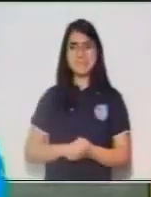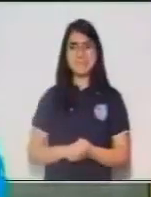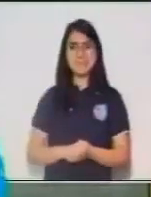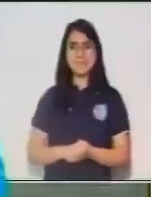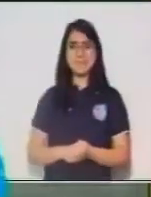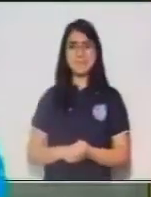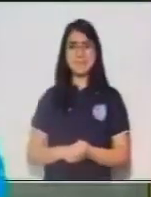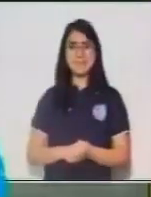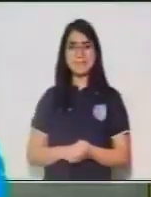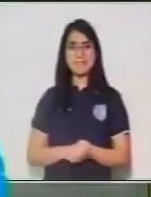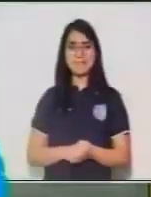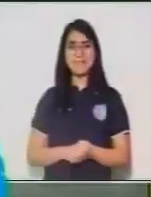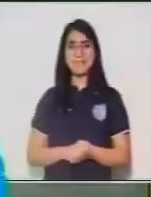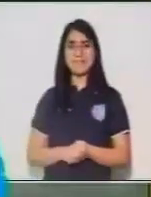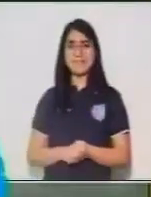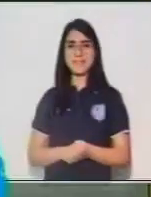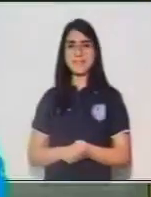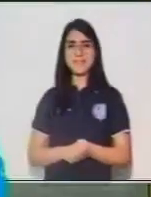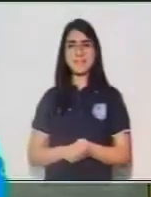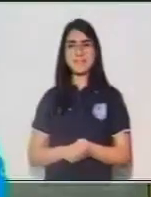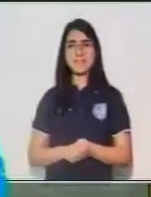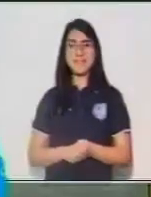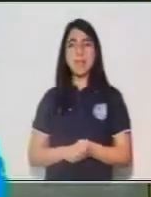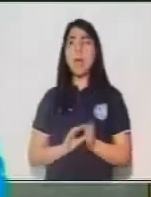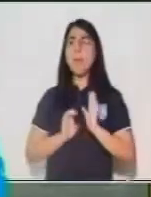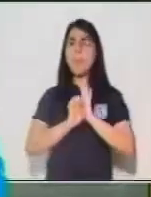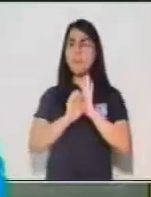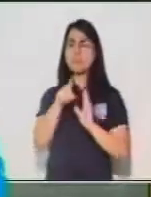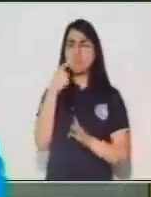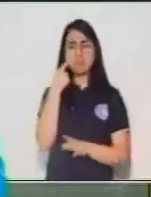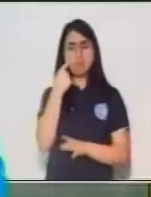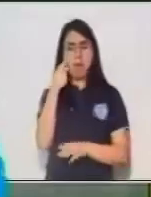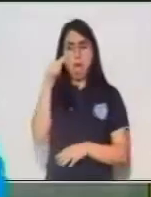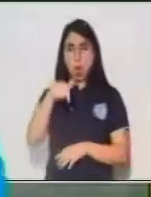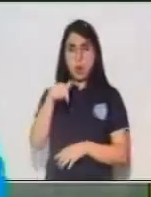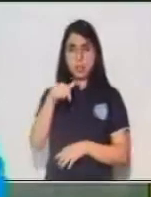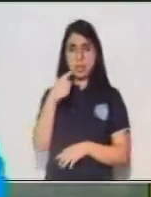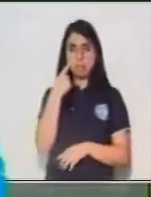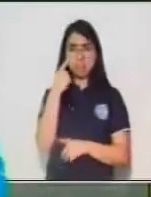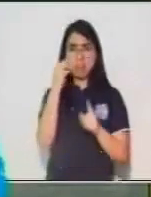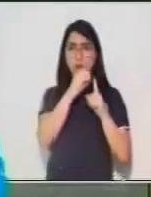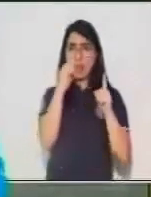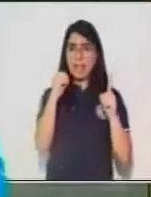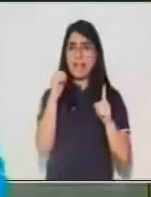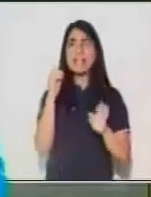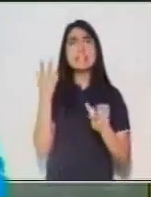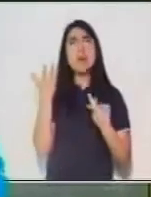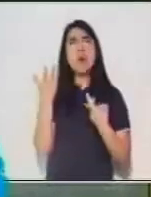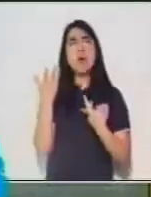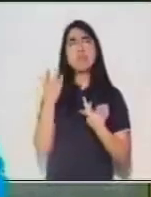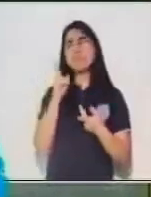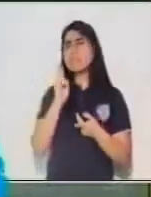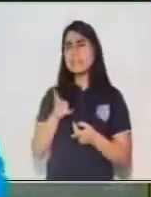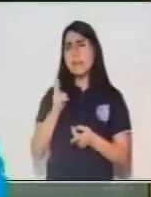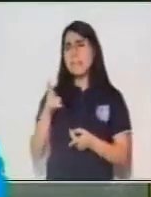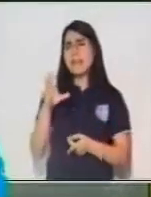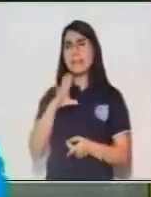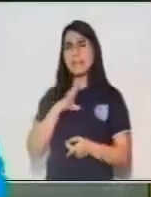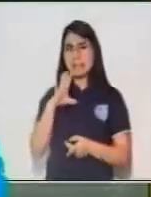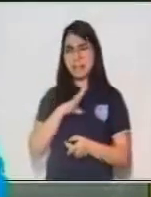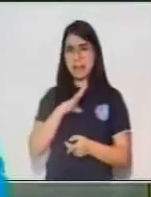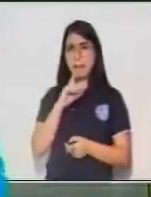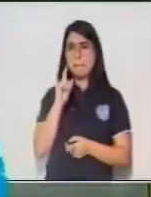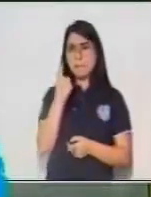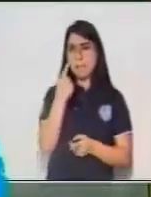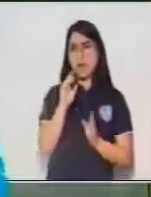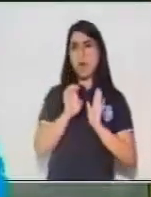siempre vamos a tener el nexo, que es una preposición, y alguna